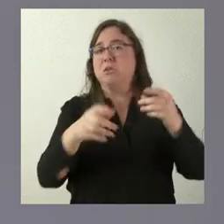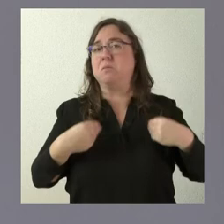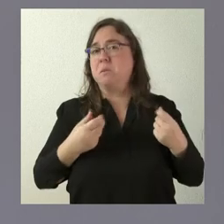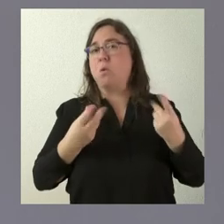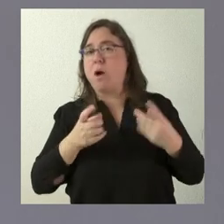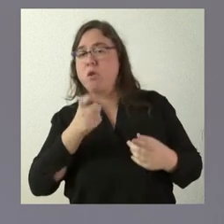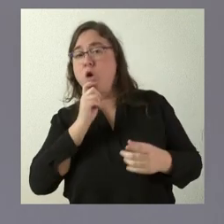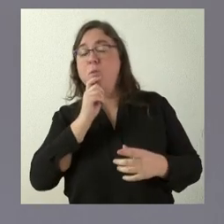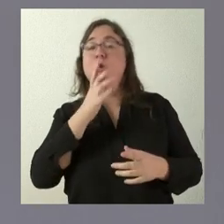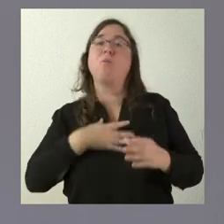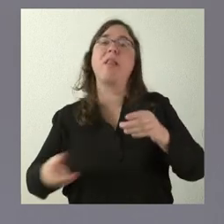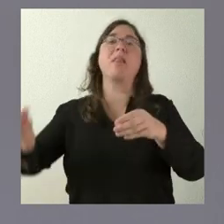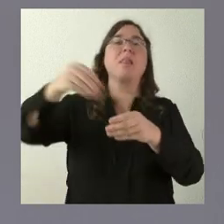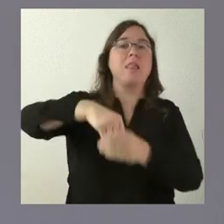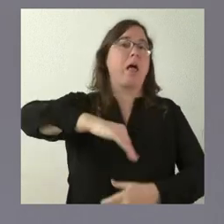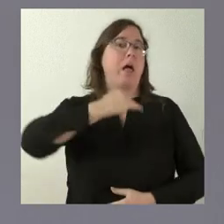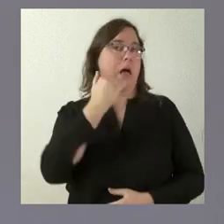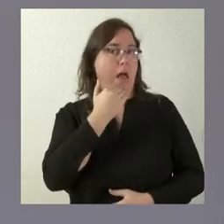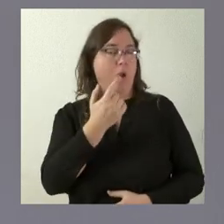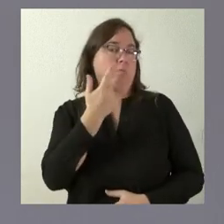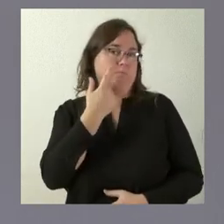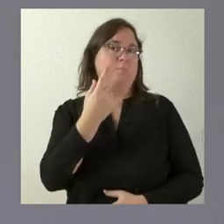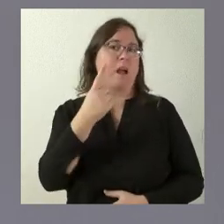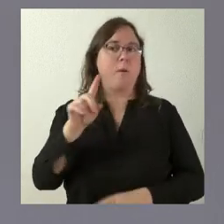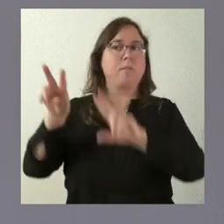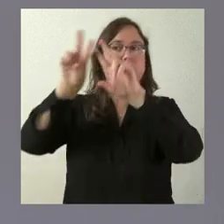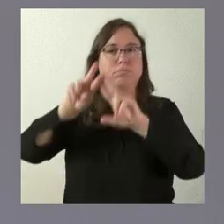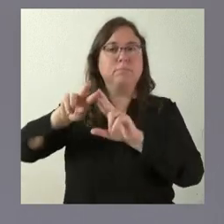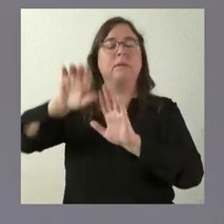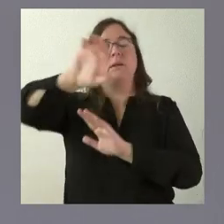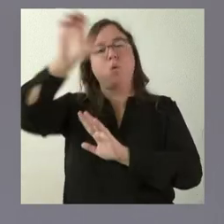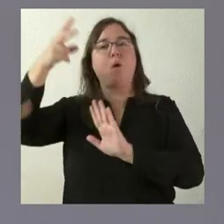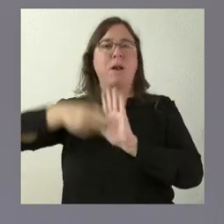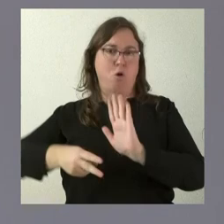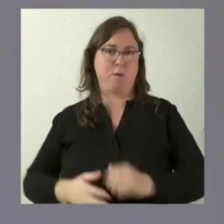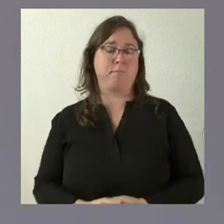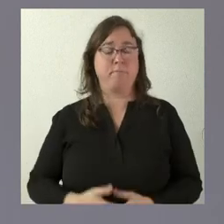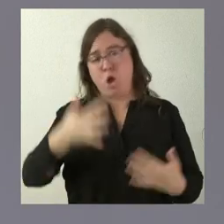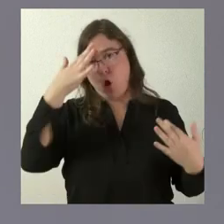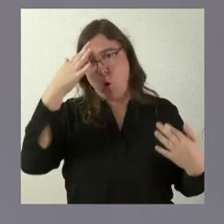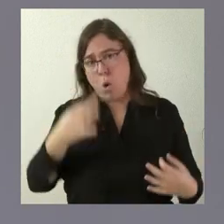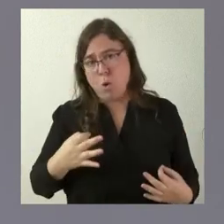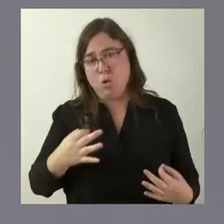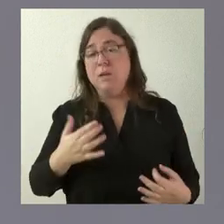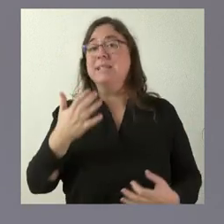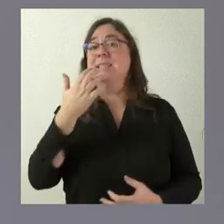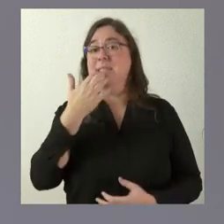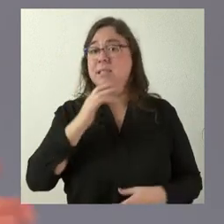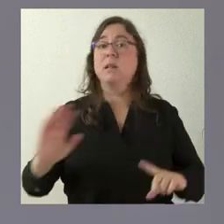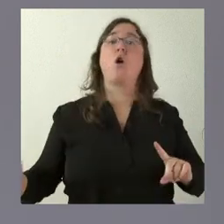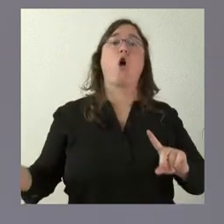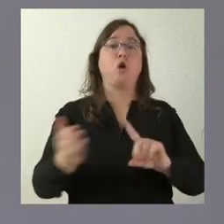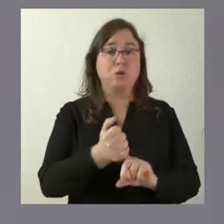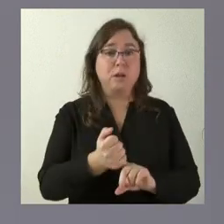de una u otra medida para este tipo de ayudas al funcionamiento. Lógicamente, si lo conseguimos,